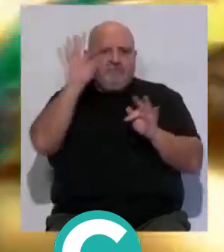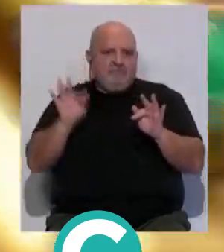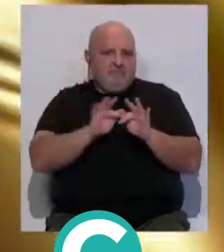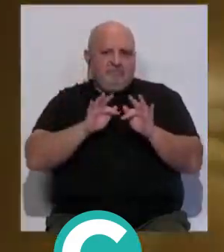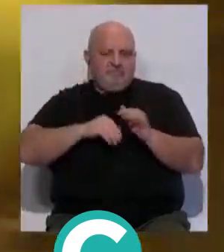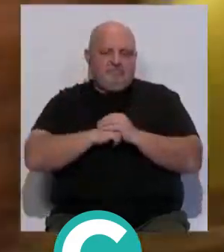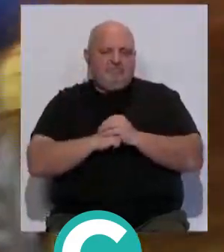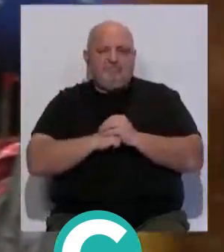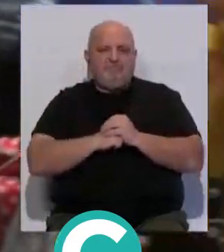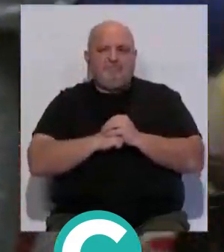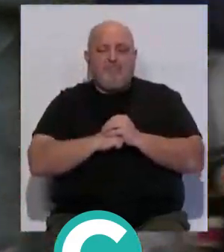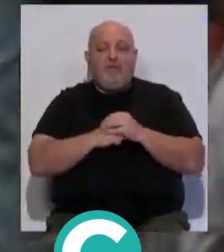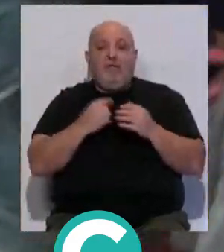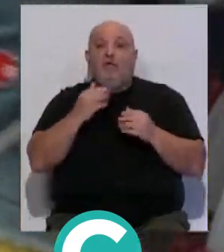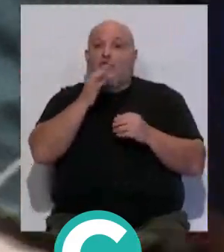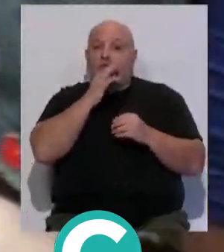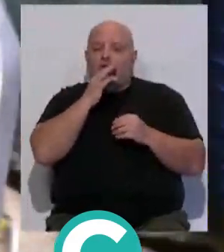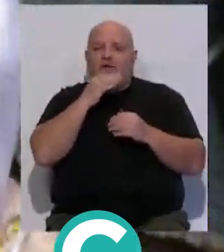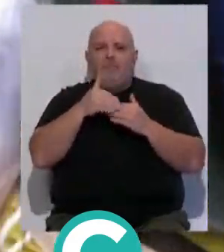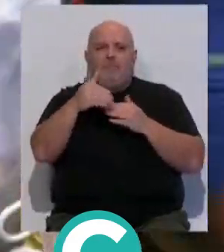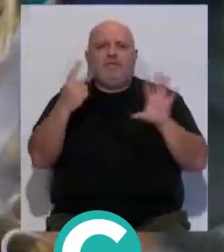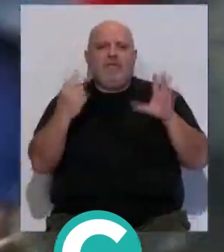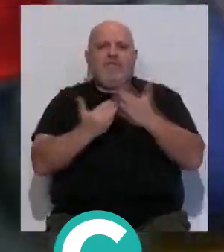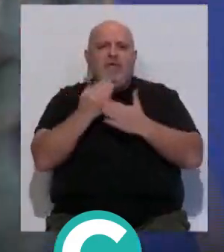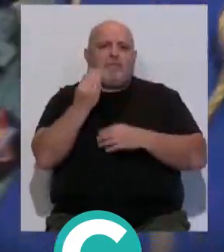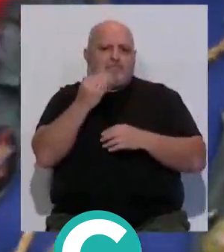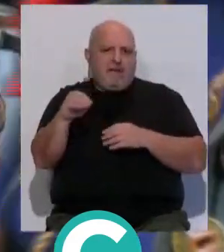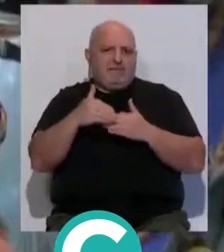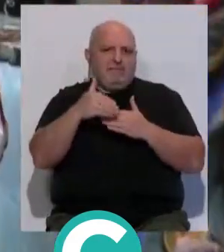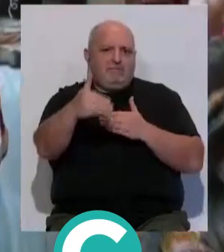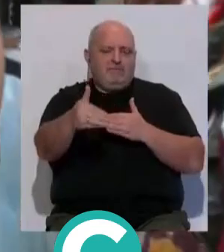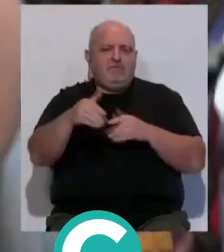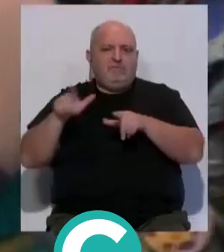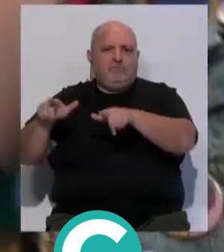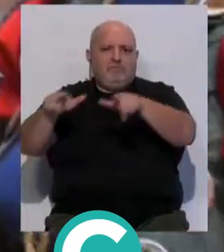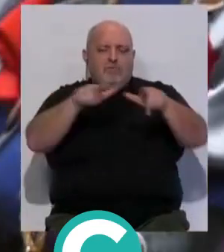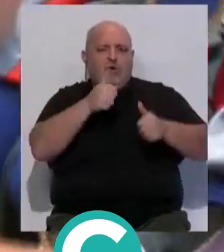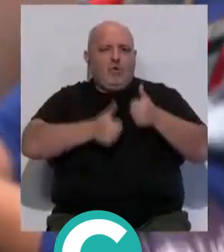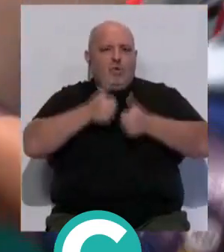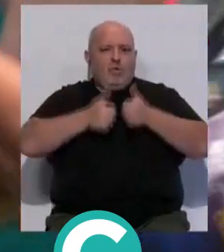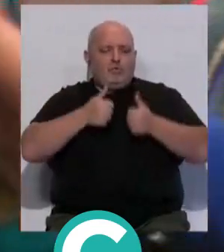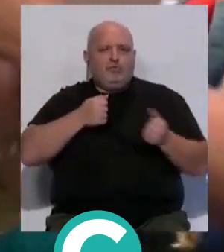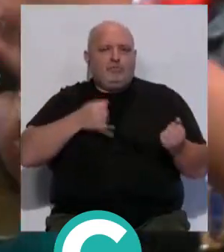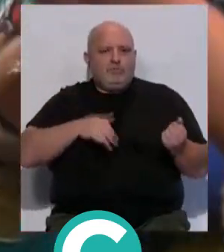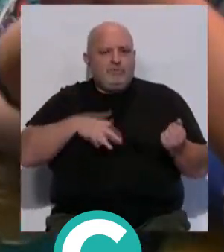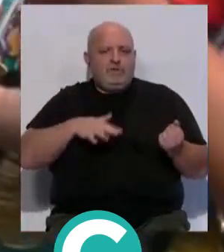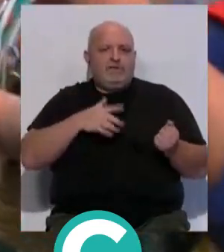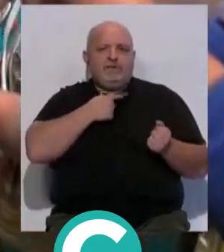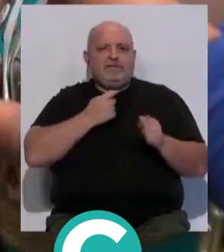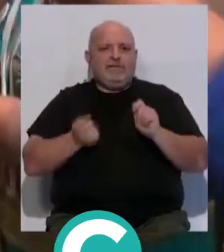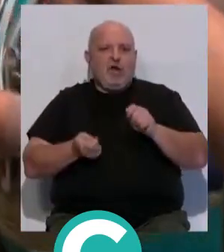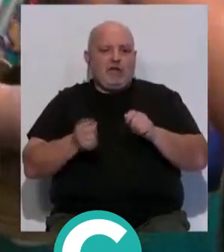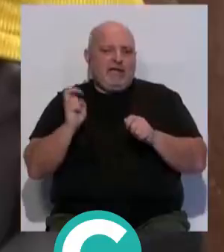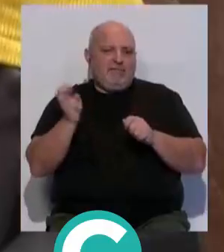previstas. Aún por delante quedan seis días de actuaciones en tablaos, concursos de tanguillos y cómonos de chirigotas